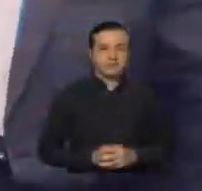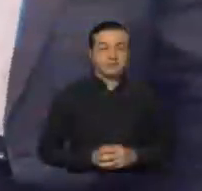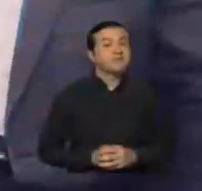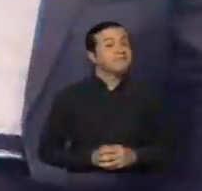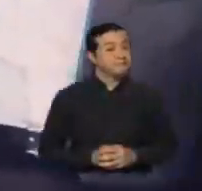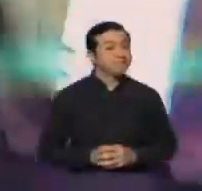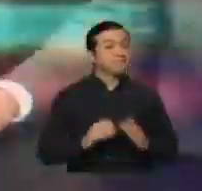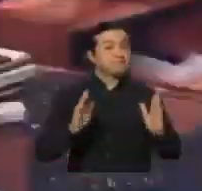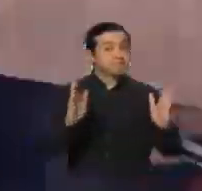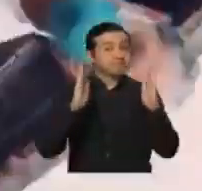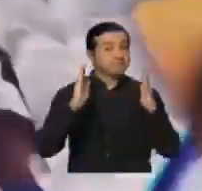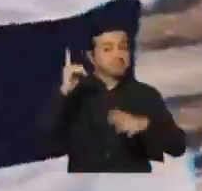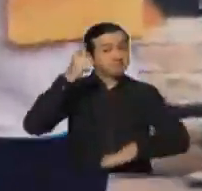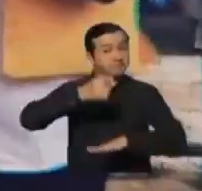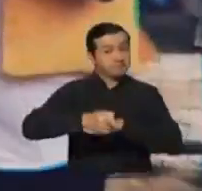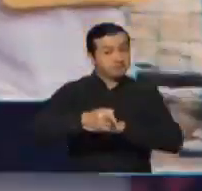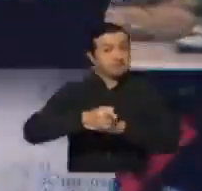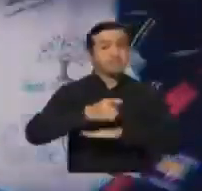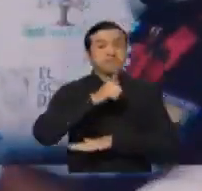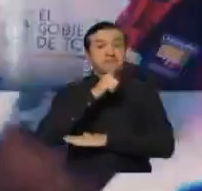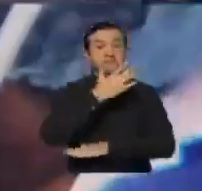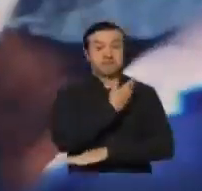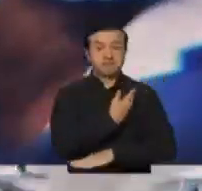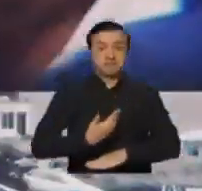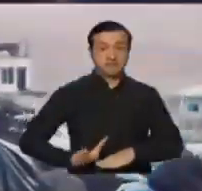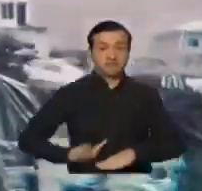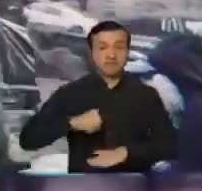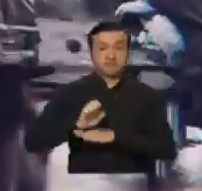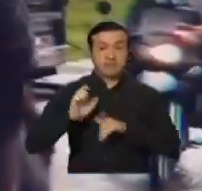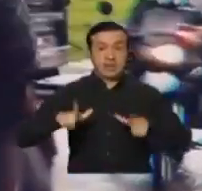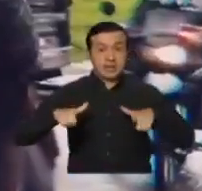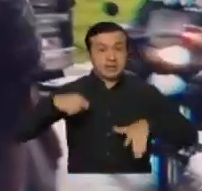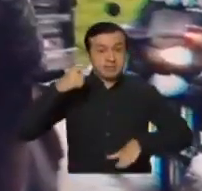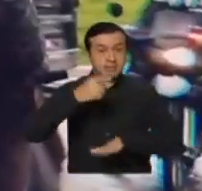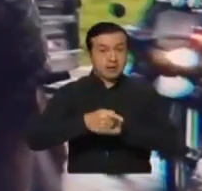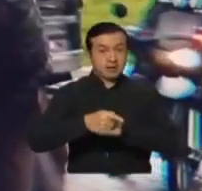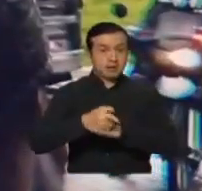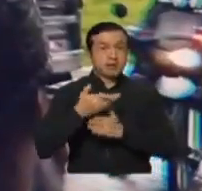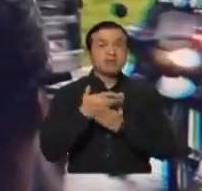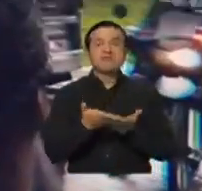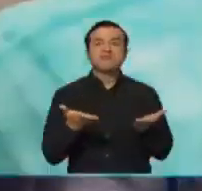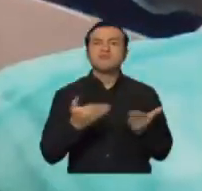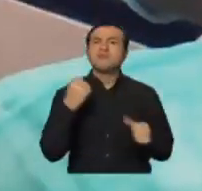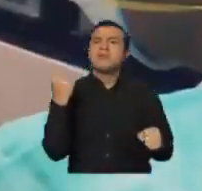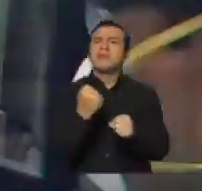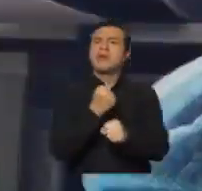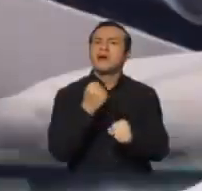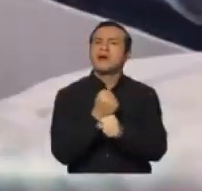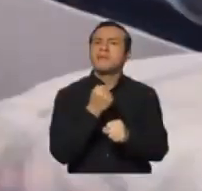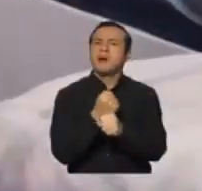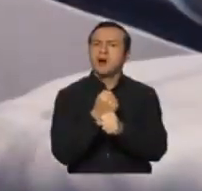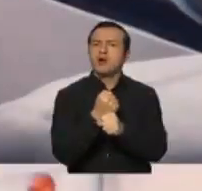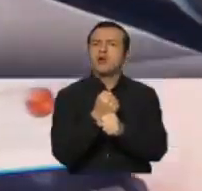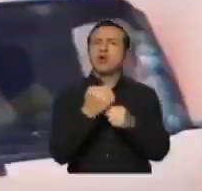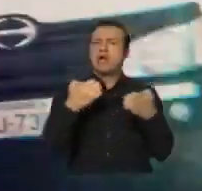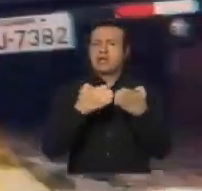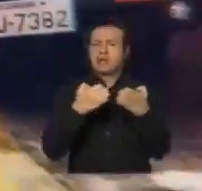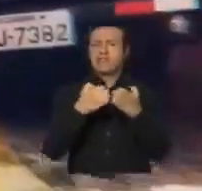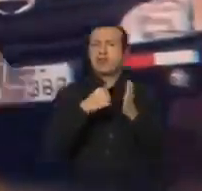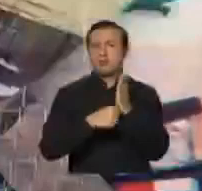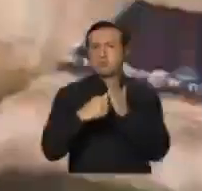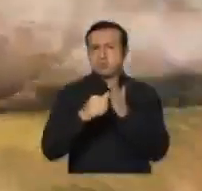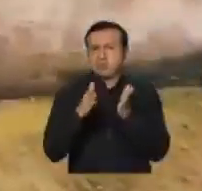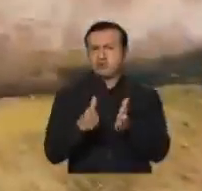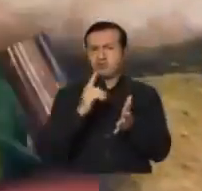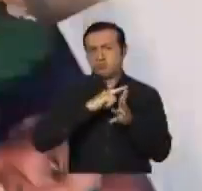En atención a las directrices de admitidas por el presidente de la República, Lenín Moreno, el trabajo del equipo ministerial se mantiene en todo el territorio